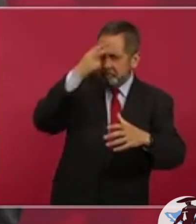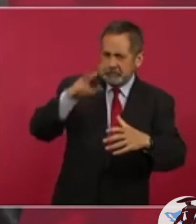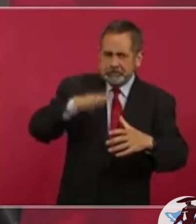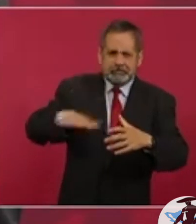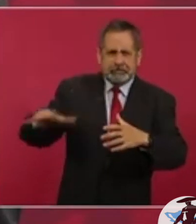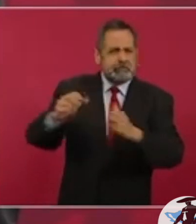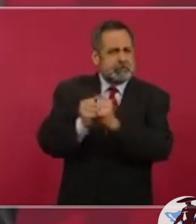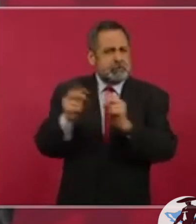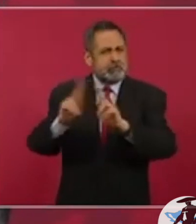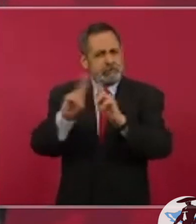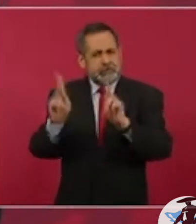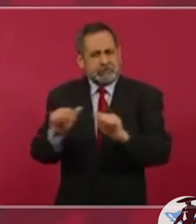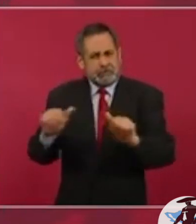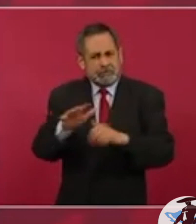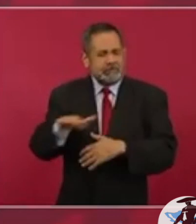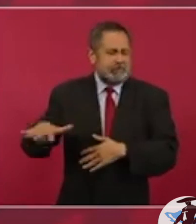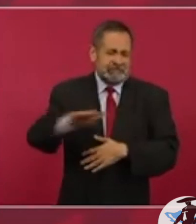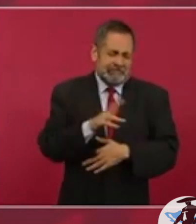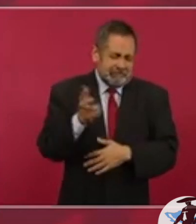pacífico.